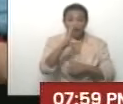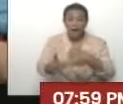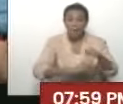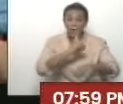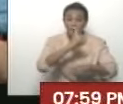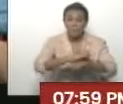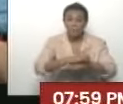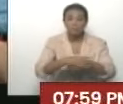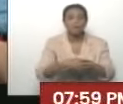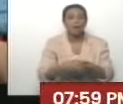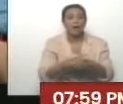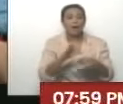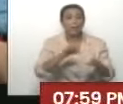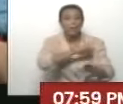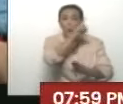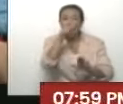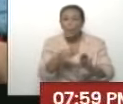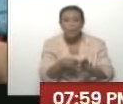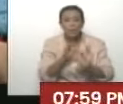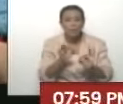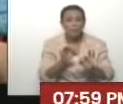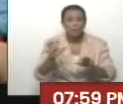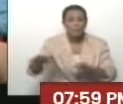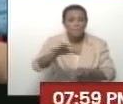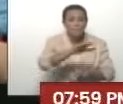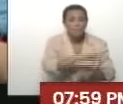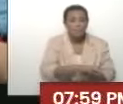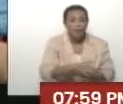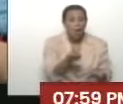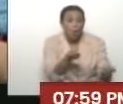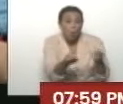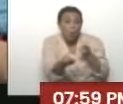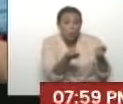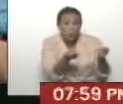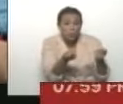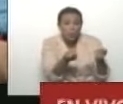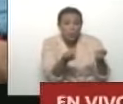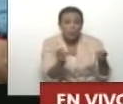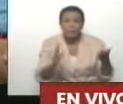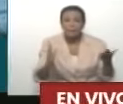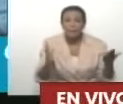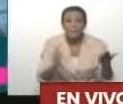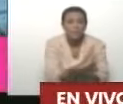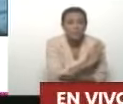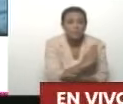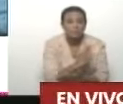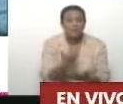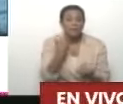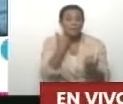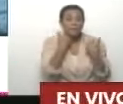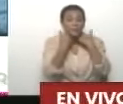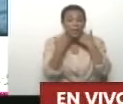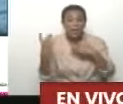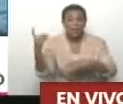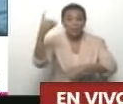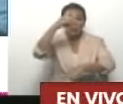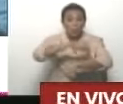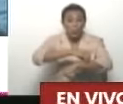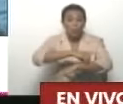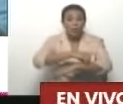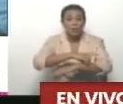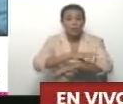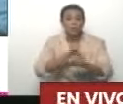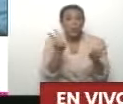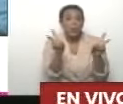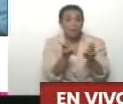Capital, sino a nivel nacional, para mantener a control y a raya esta enfermedad. No solamente va